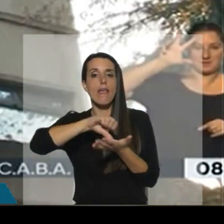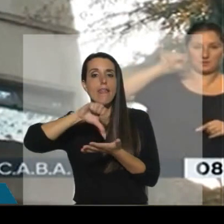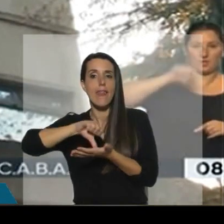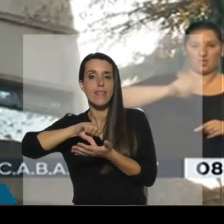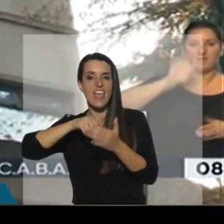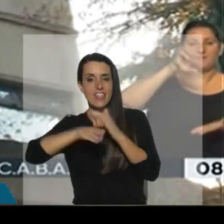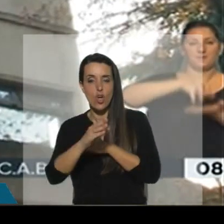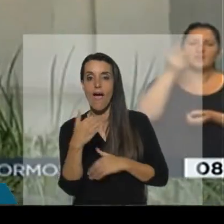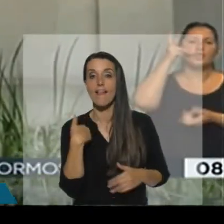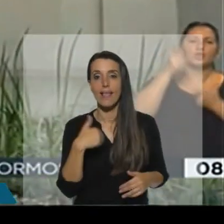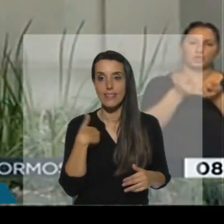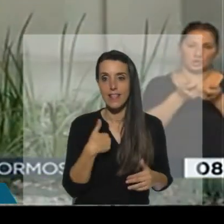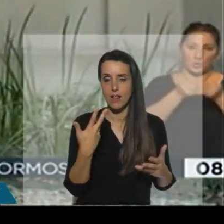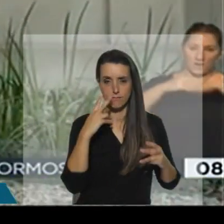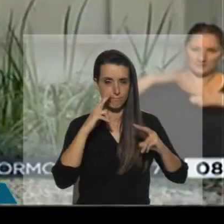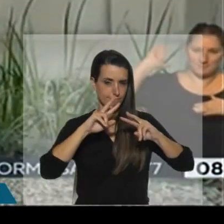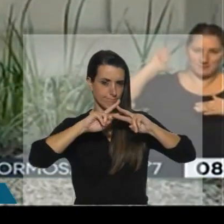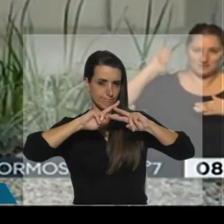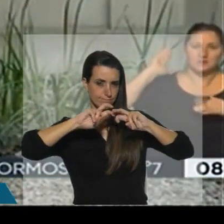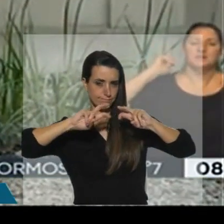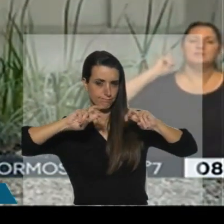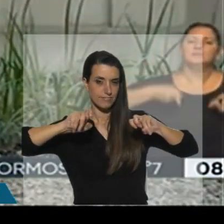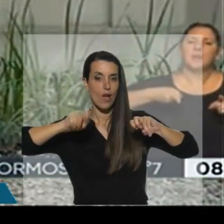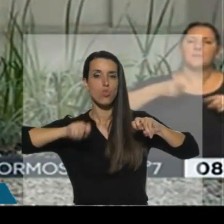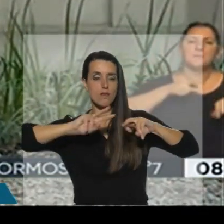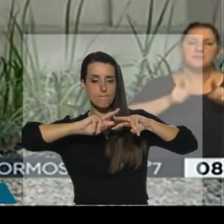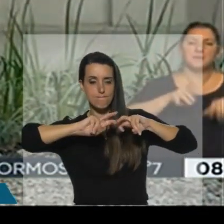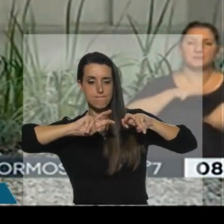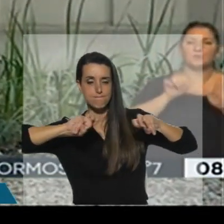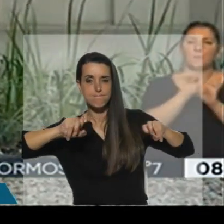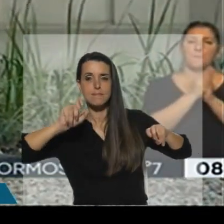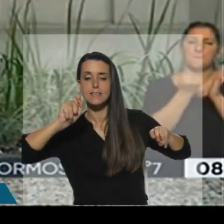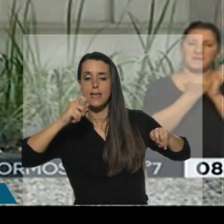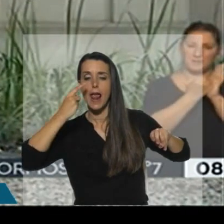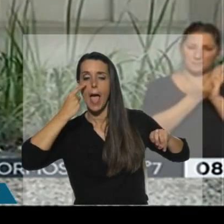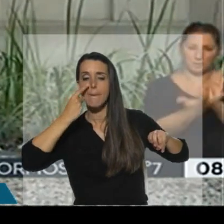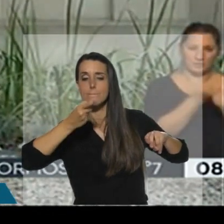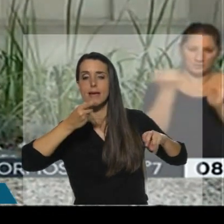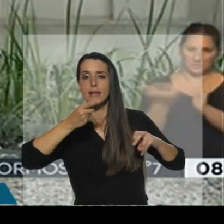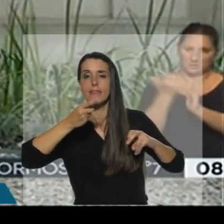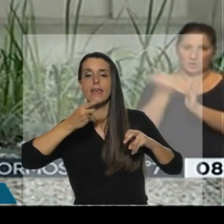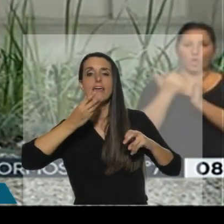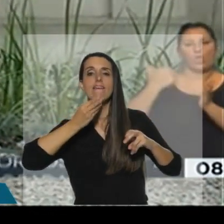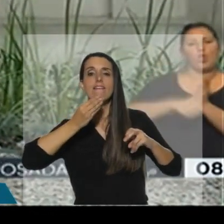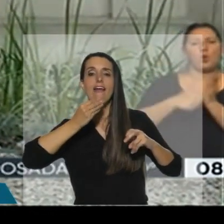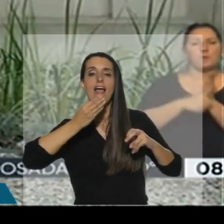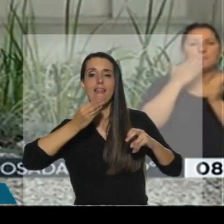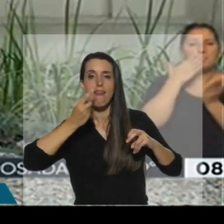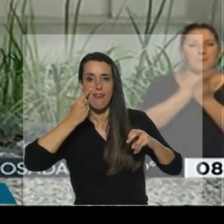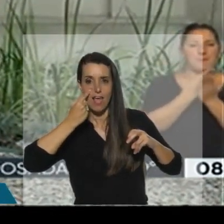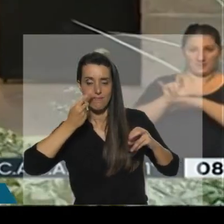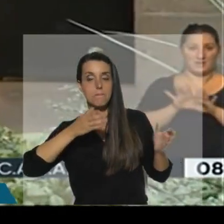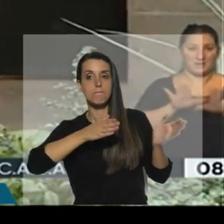ingreso a la Argentina está siendo investigado por la justicia, con la delegación de asociaciones israelitas argentinas como querellante.